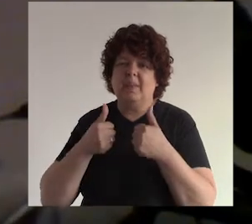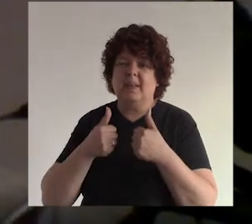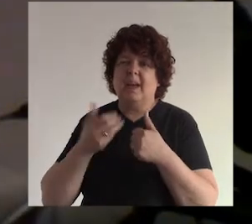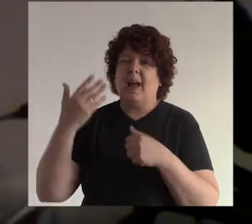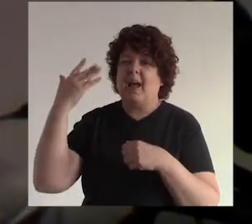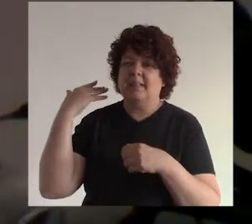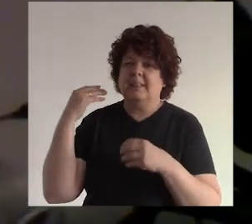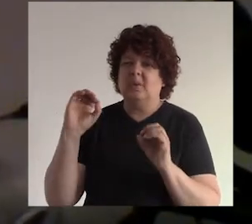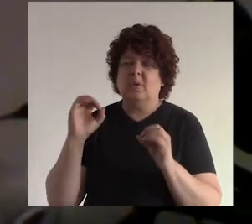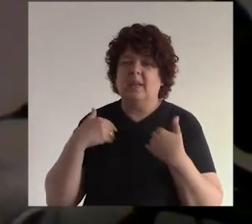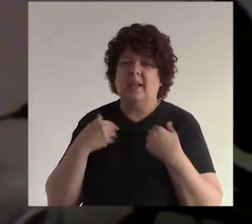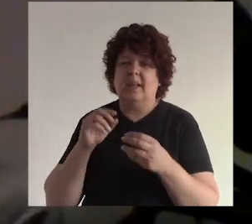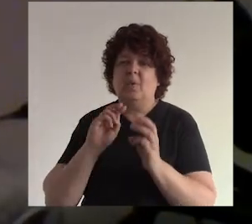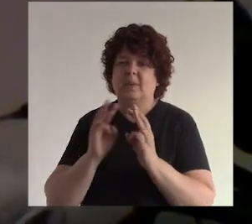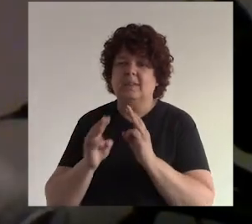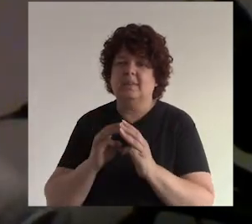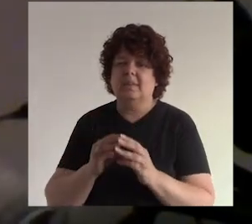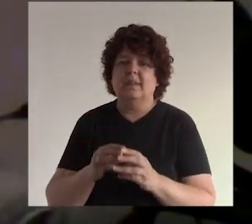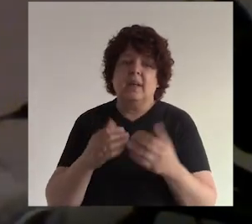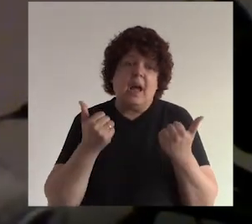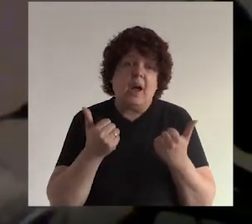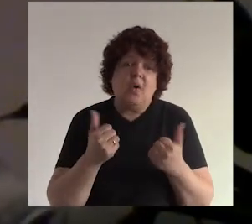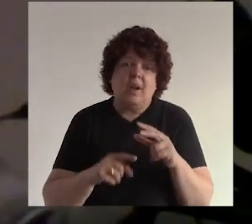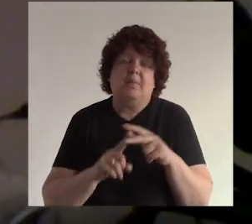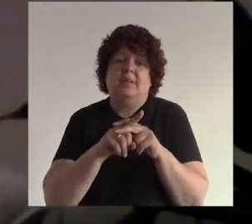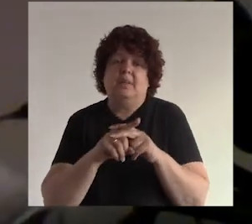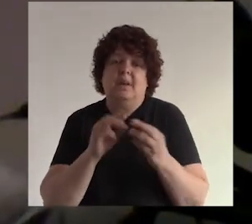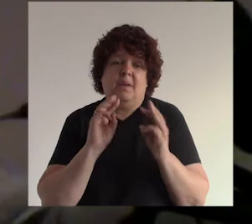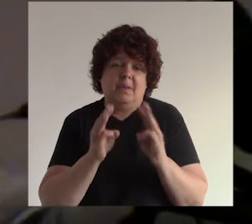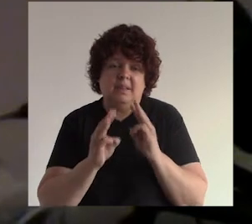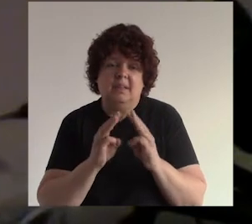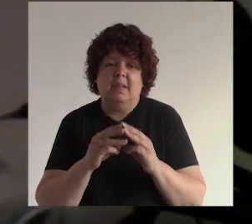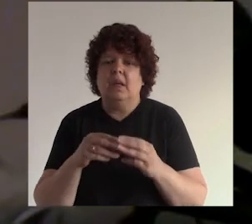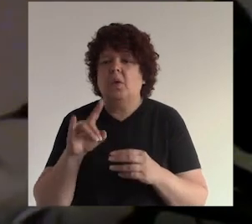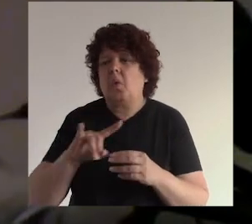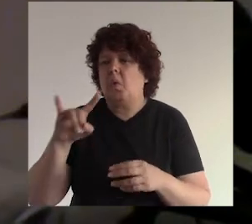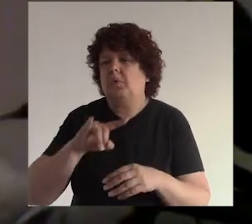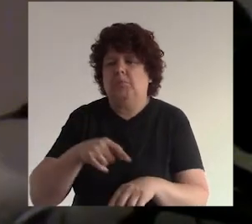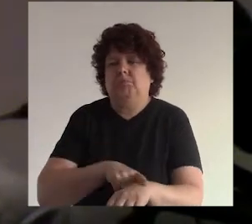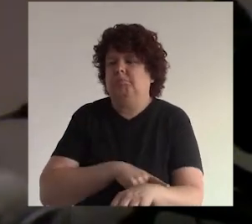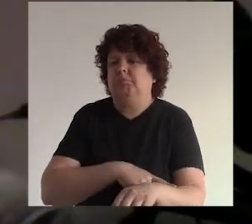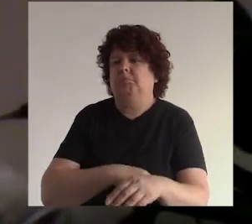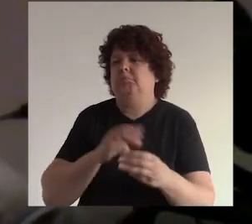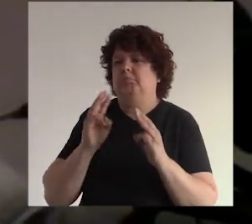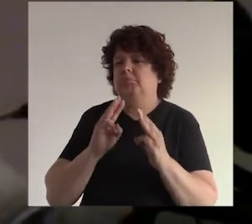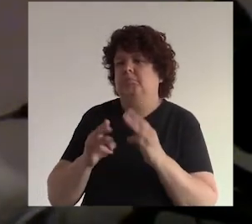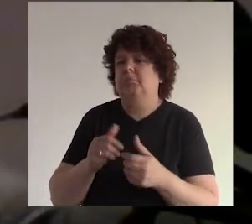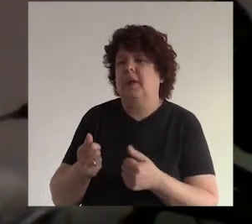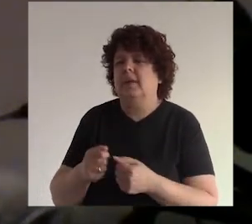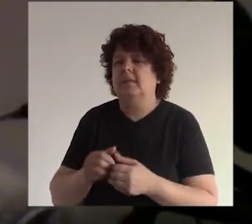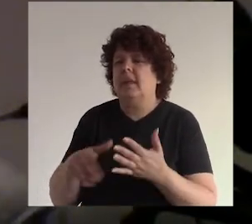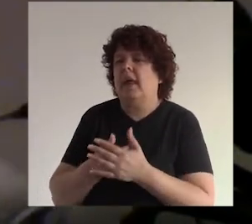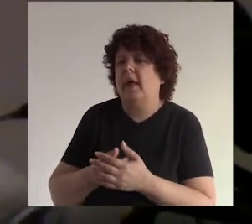lo hemos vivido sin whatsapp solo que ahora existe y es algo tan habitual mandar un mensaje y estoy yendo